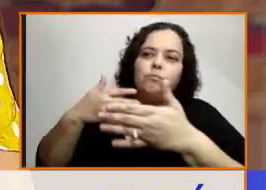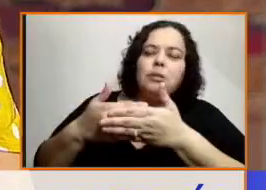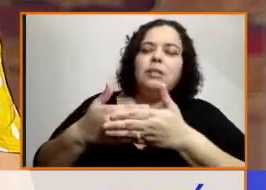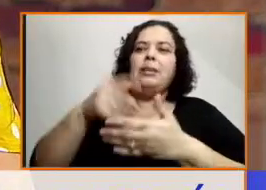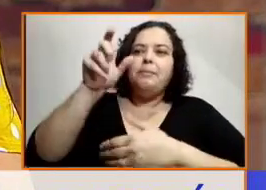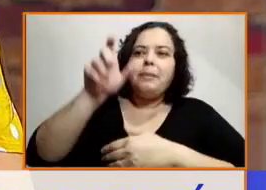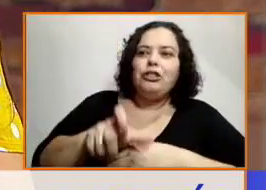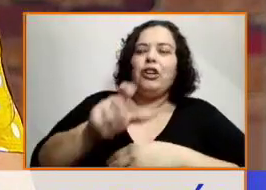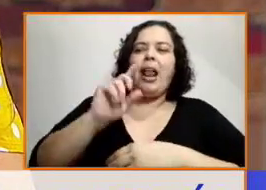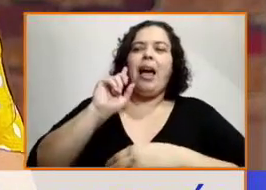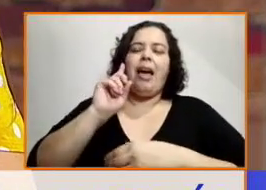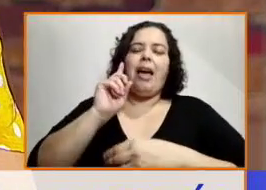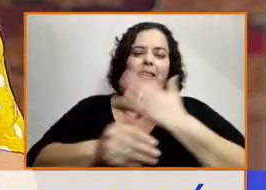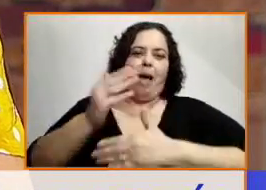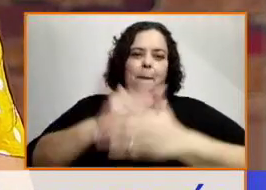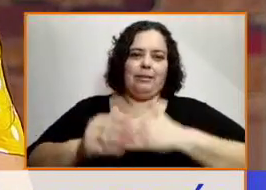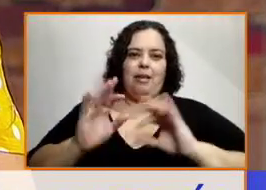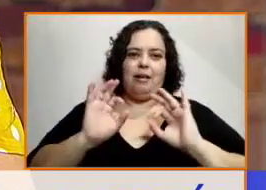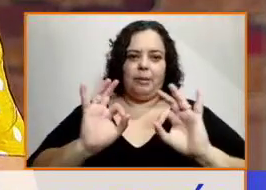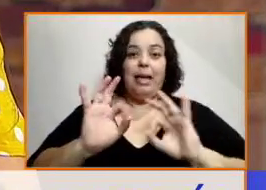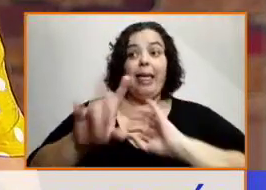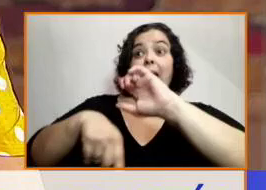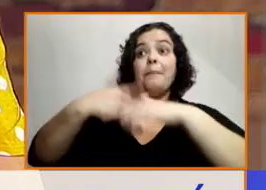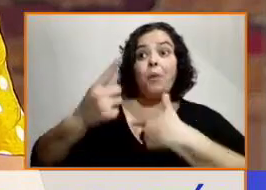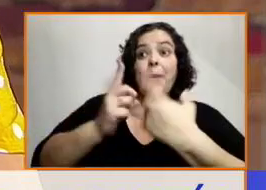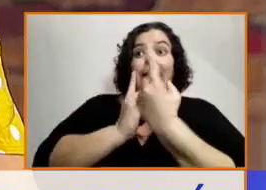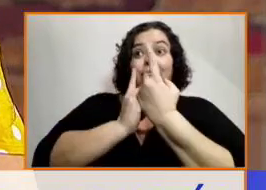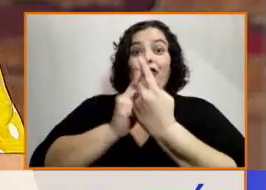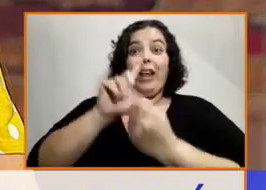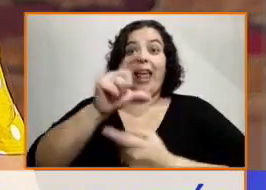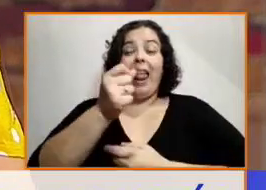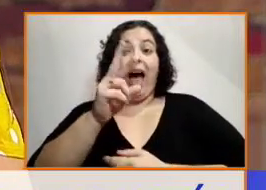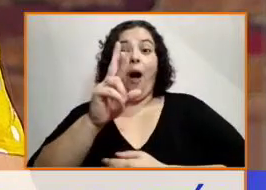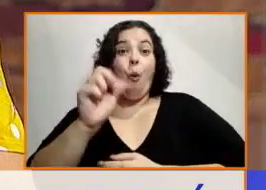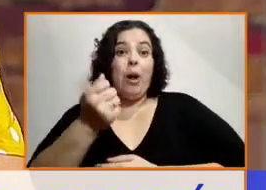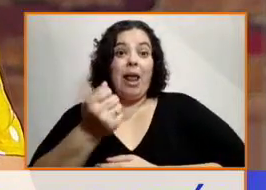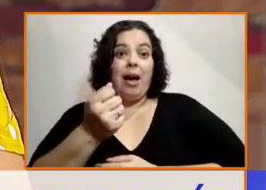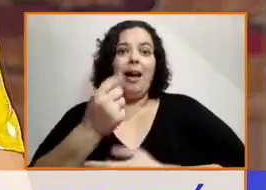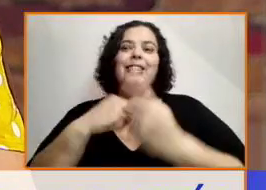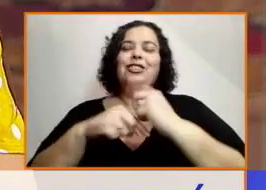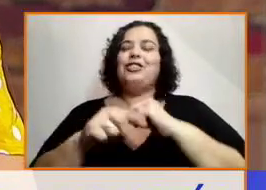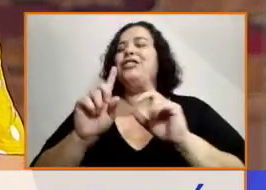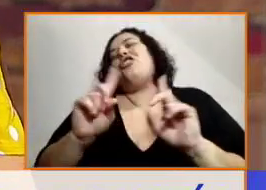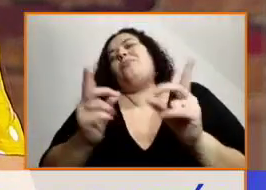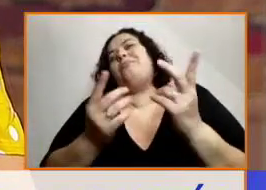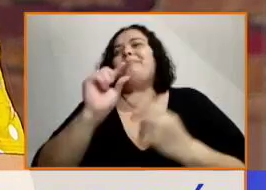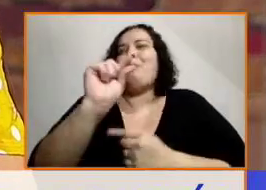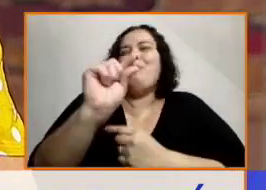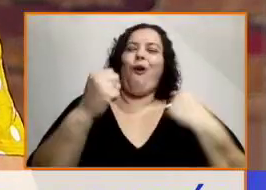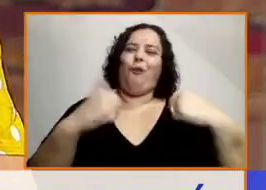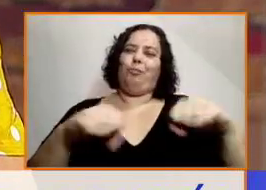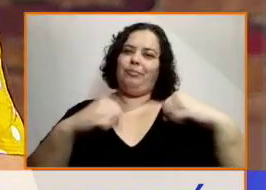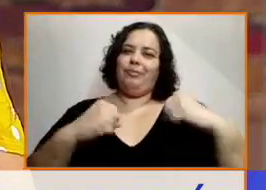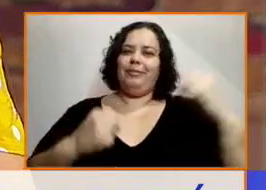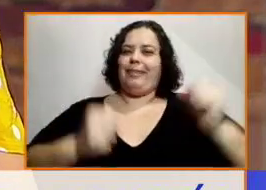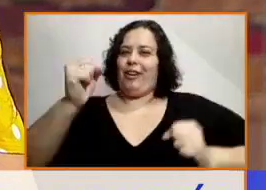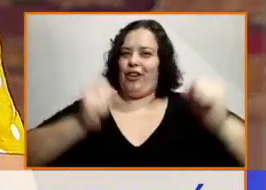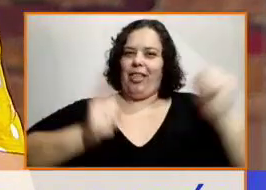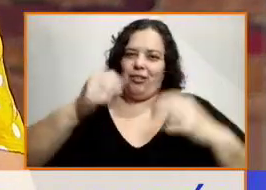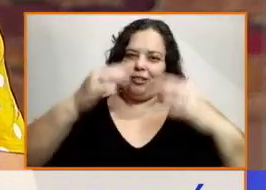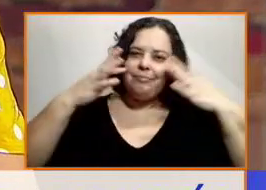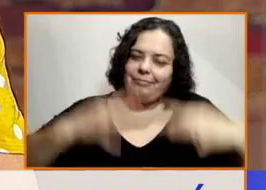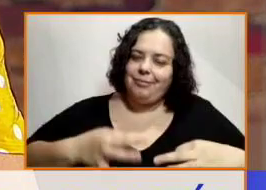Después fue encontrarme con Laura, ¿no? Entonces, como les decía, más que atleta, fui guía, porque para ser atleta se necesitan otras condiciones.